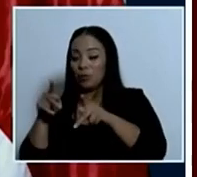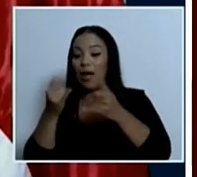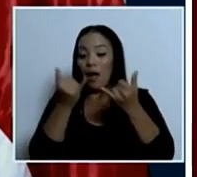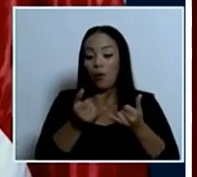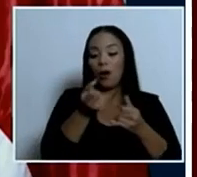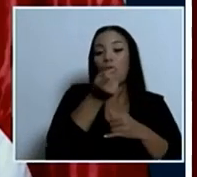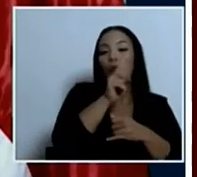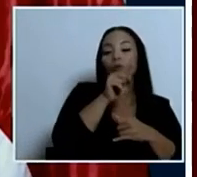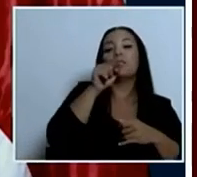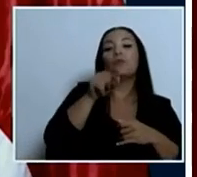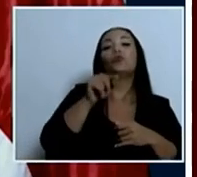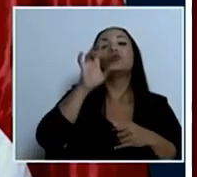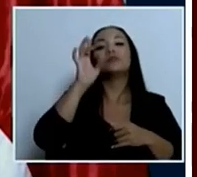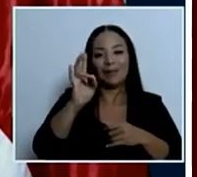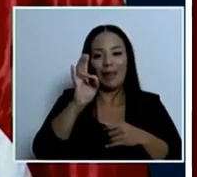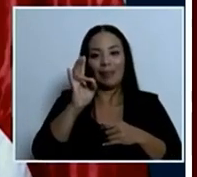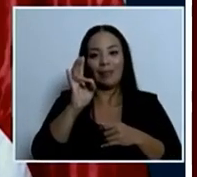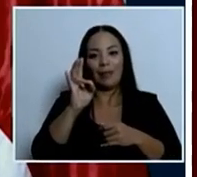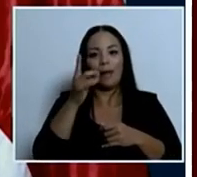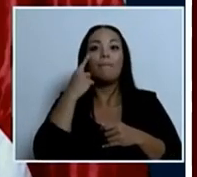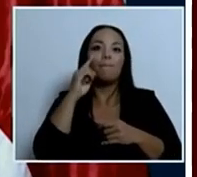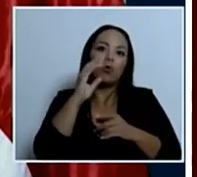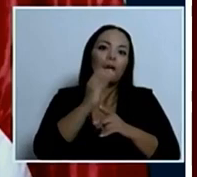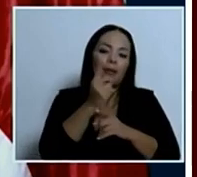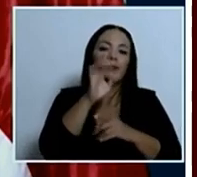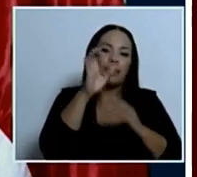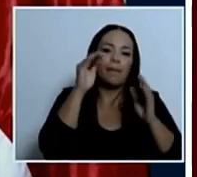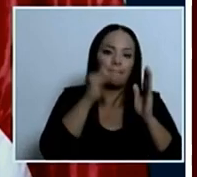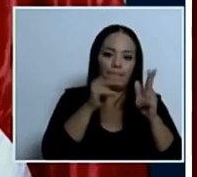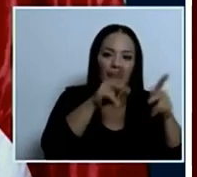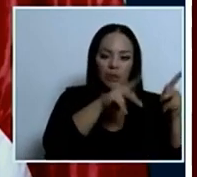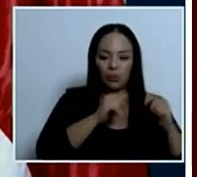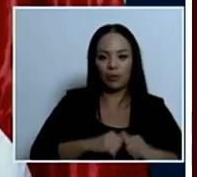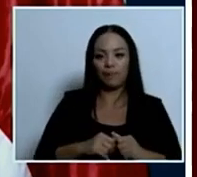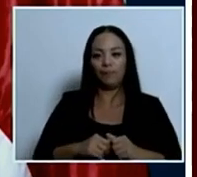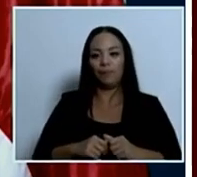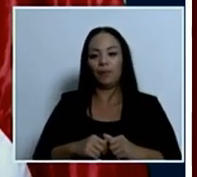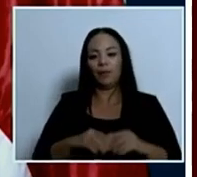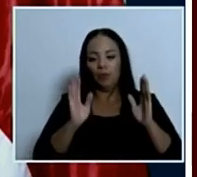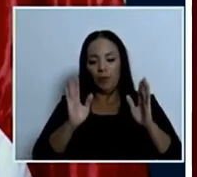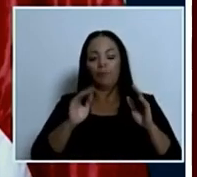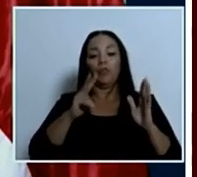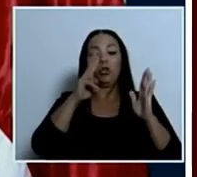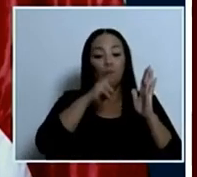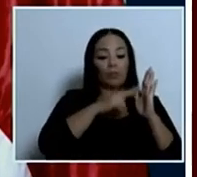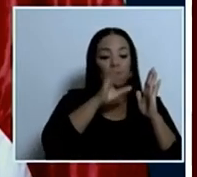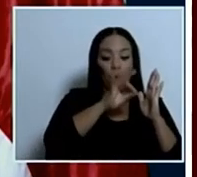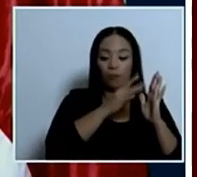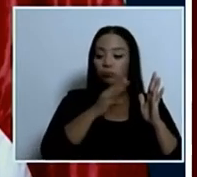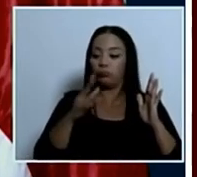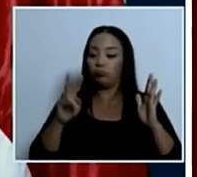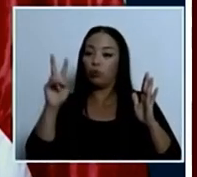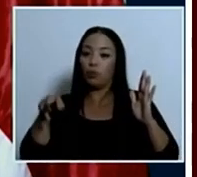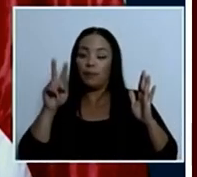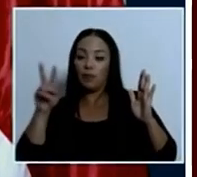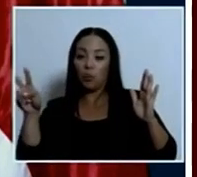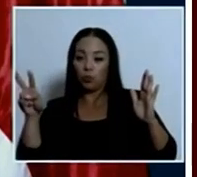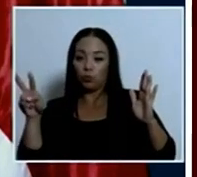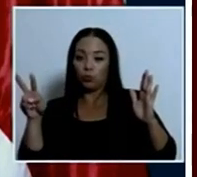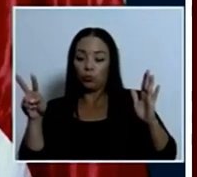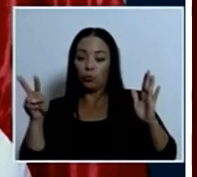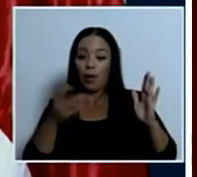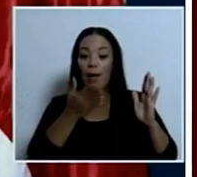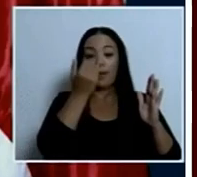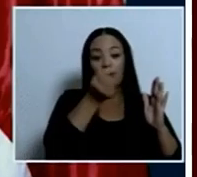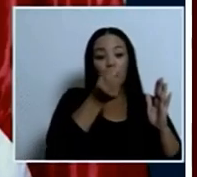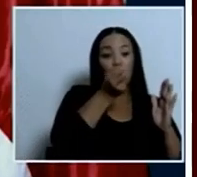.7 y del 2009 al 2022 pasamos de 11 a 12